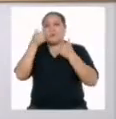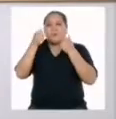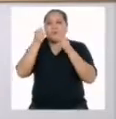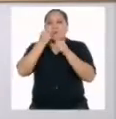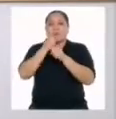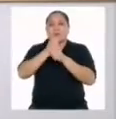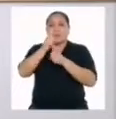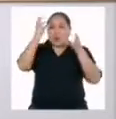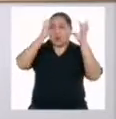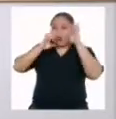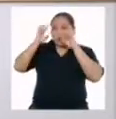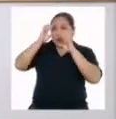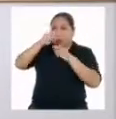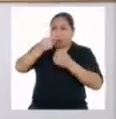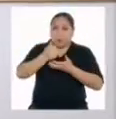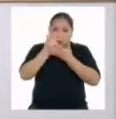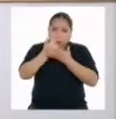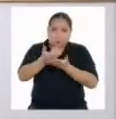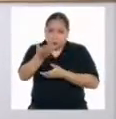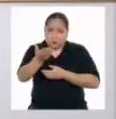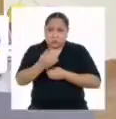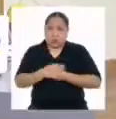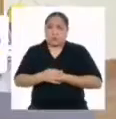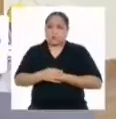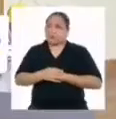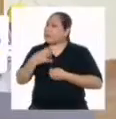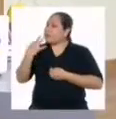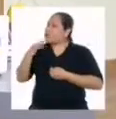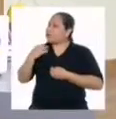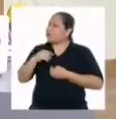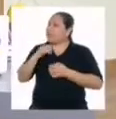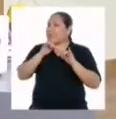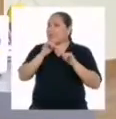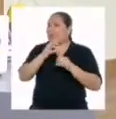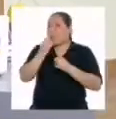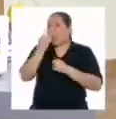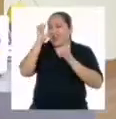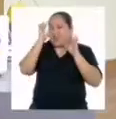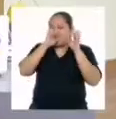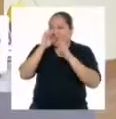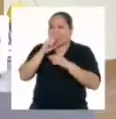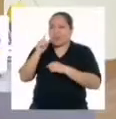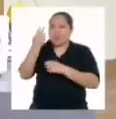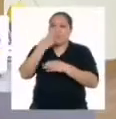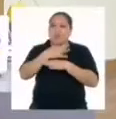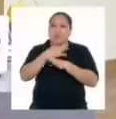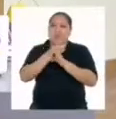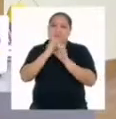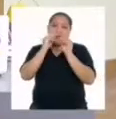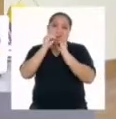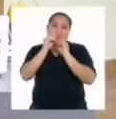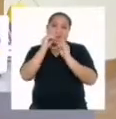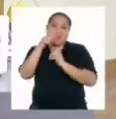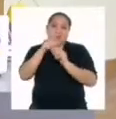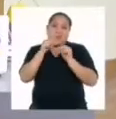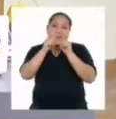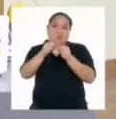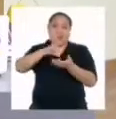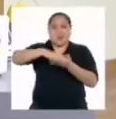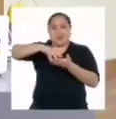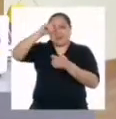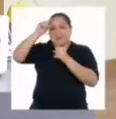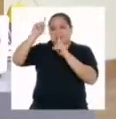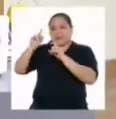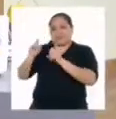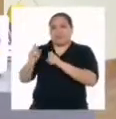alguna duda con la que pueda ayudarlas o ayudarlos? Siempre nos van a quedar algunas dudas. Y la única forma de resolverlas y seguir